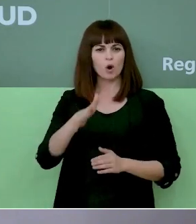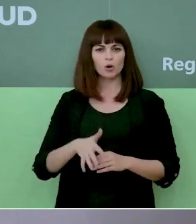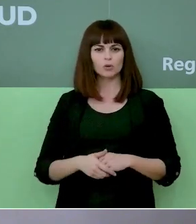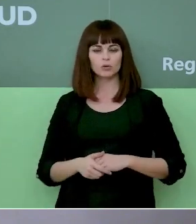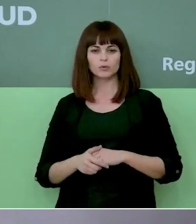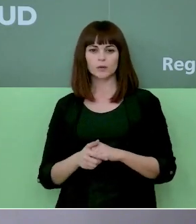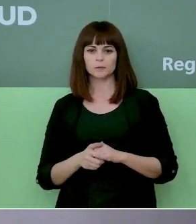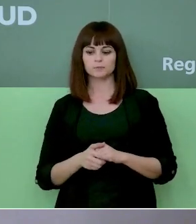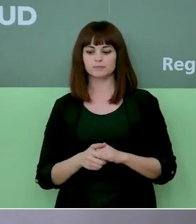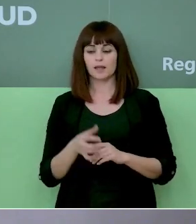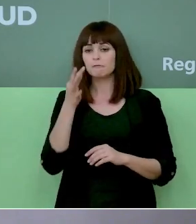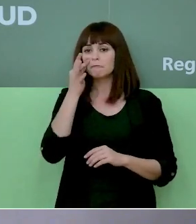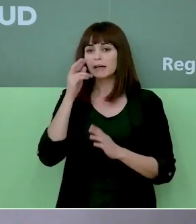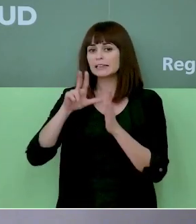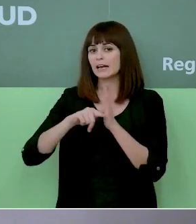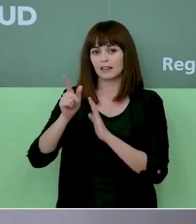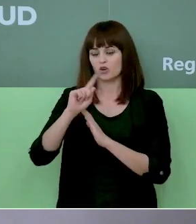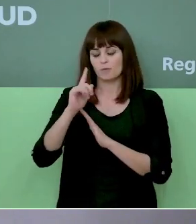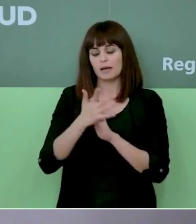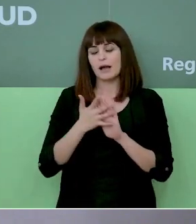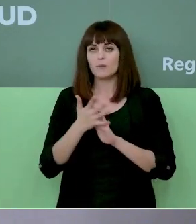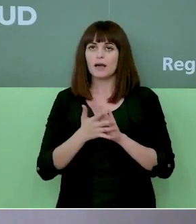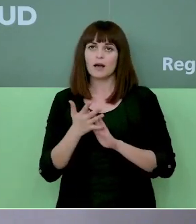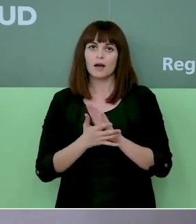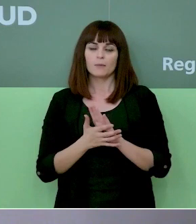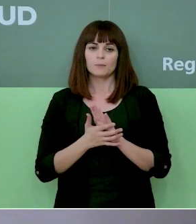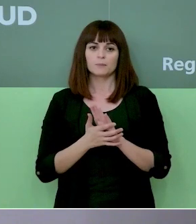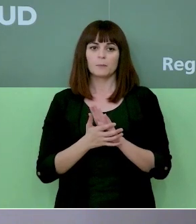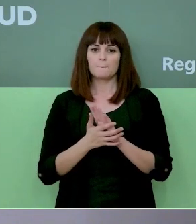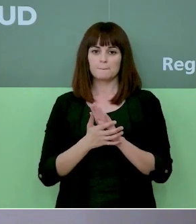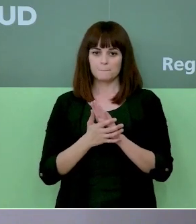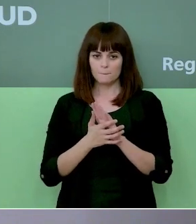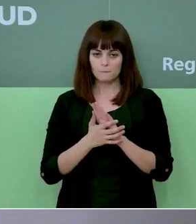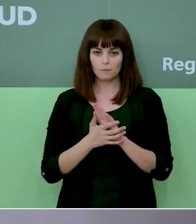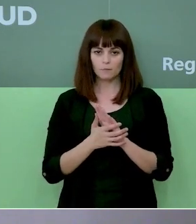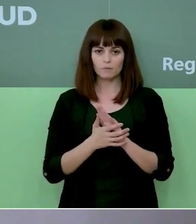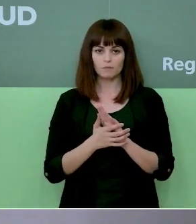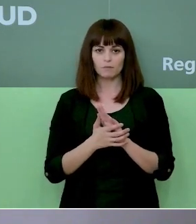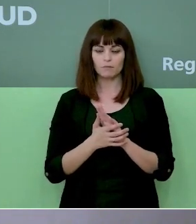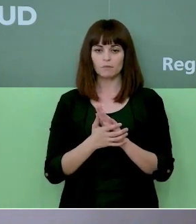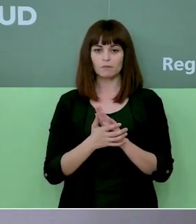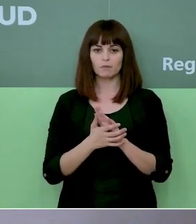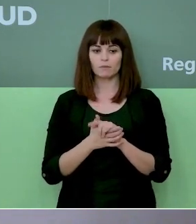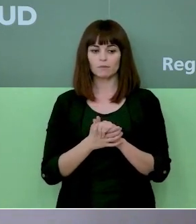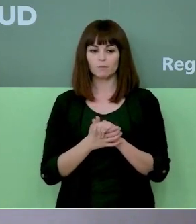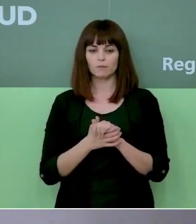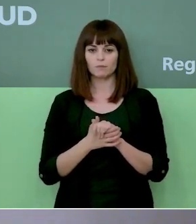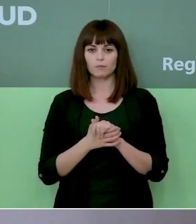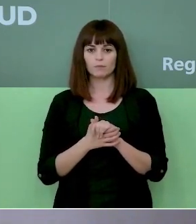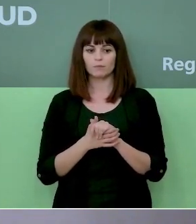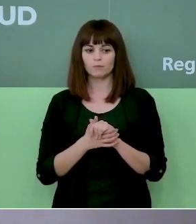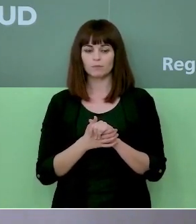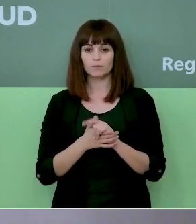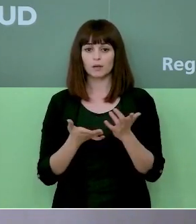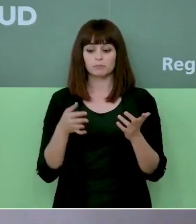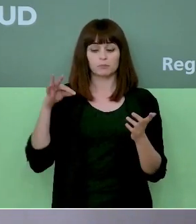Bueno, realmente no hay un retraso. Lo que estamos hablando es que en un momento determinado muchos